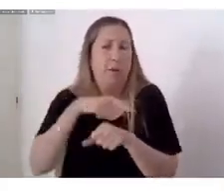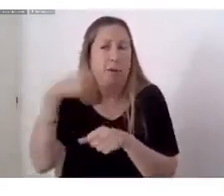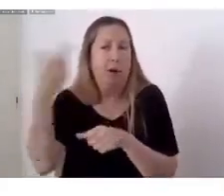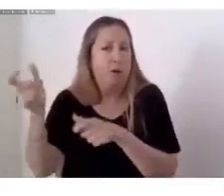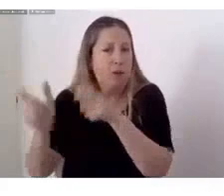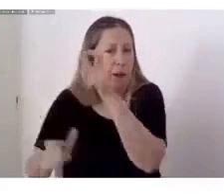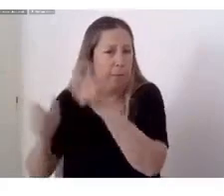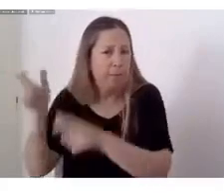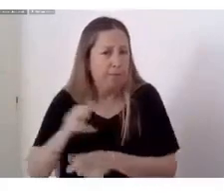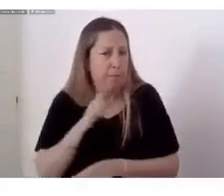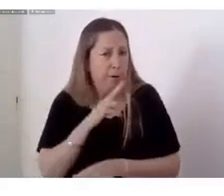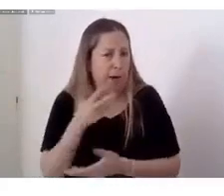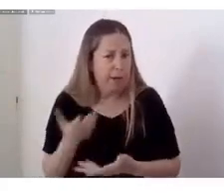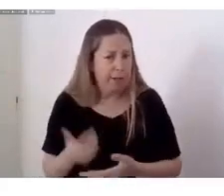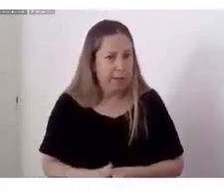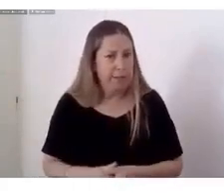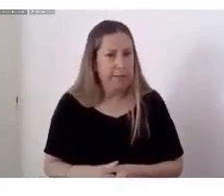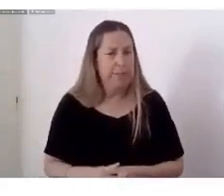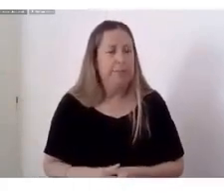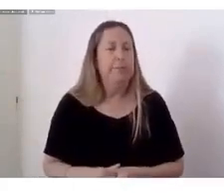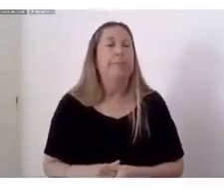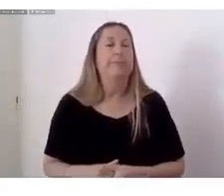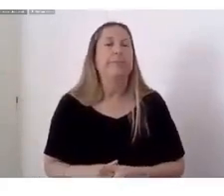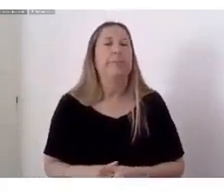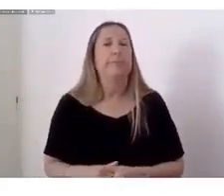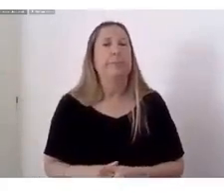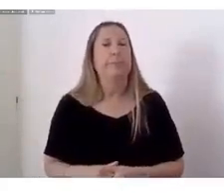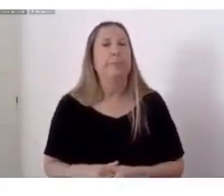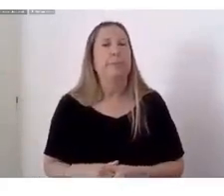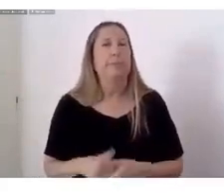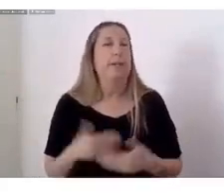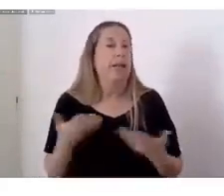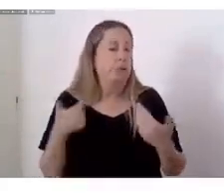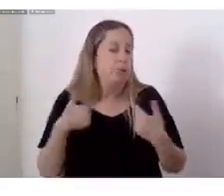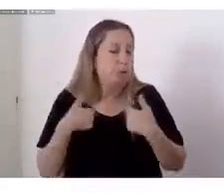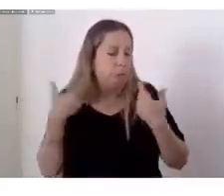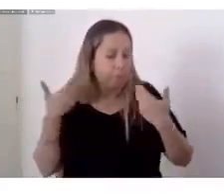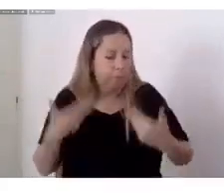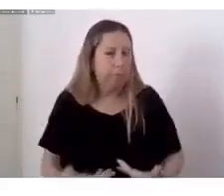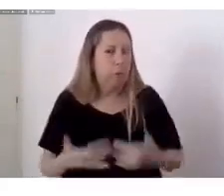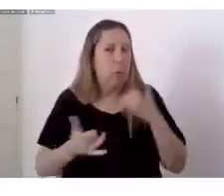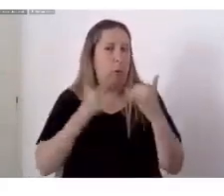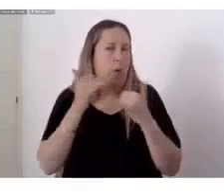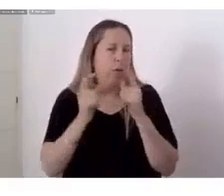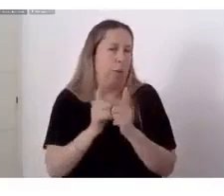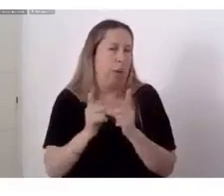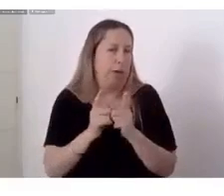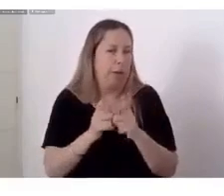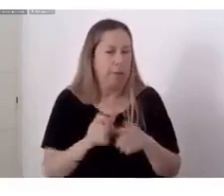Así que De eso Un poquitito va Lo que hago Y lo que soy Sobre todo